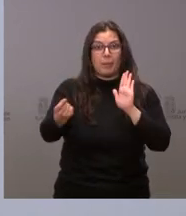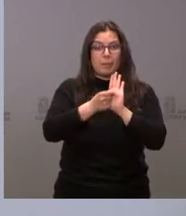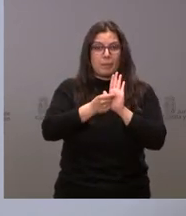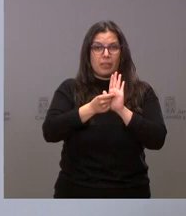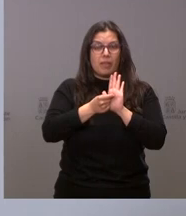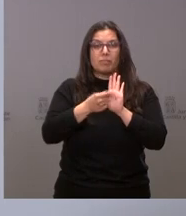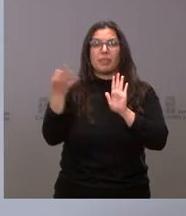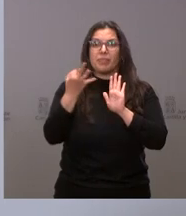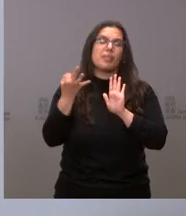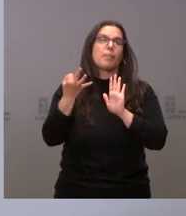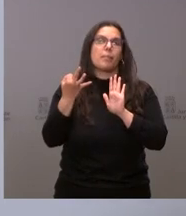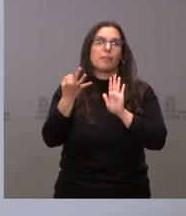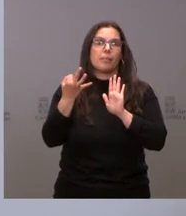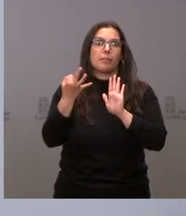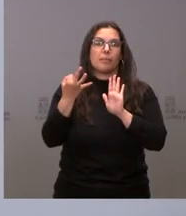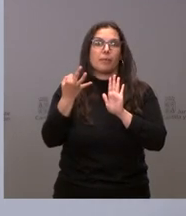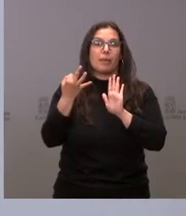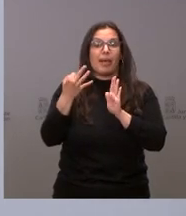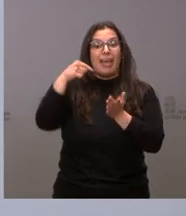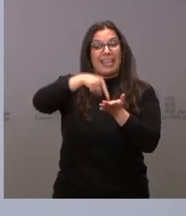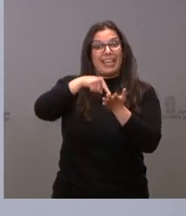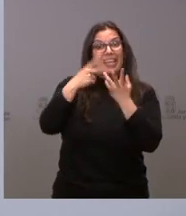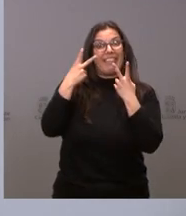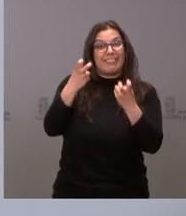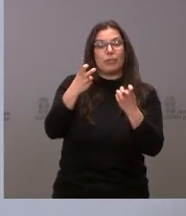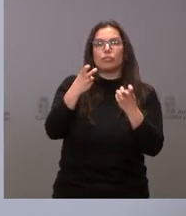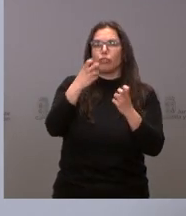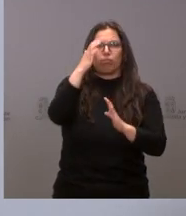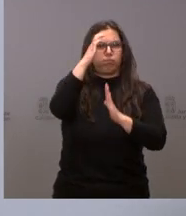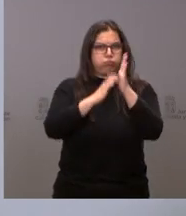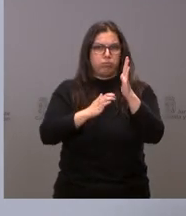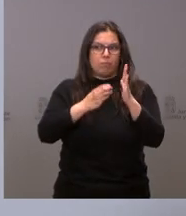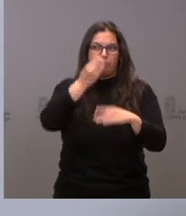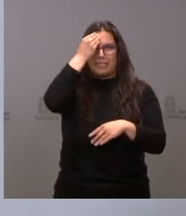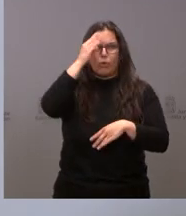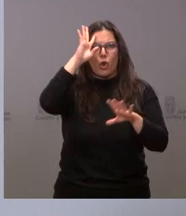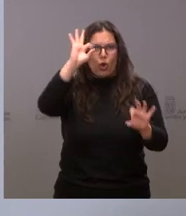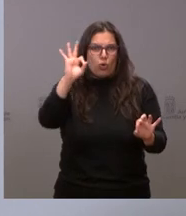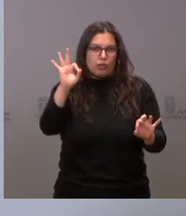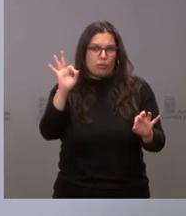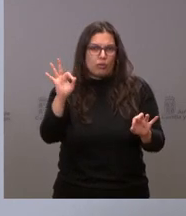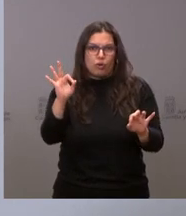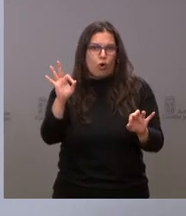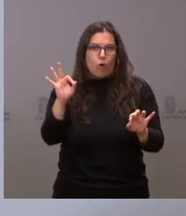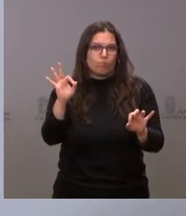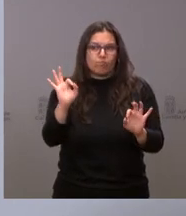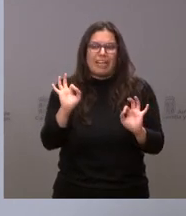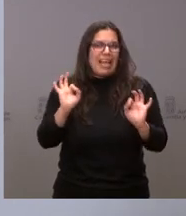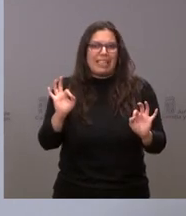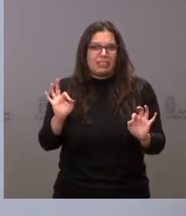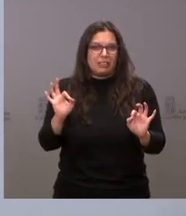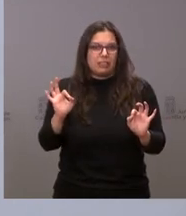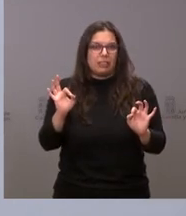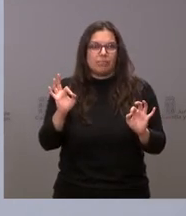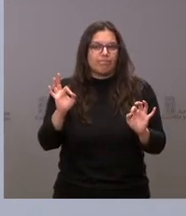una rebaja de la presión fiscal, que entendemos que es lo razonable. No hay excusa para dejar